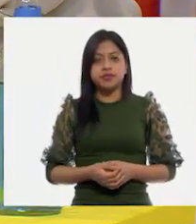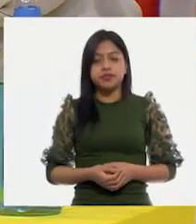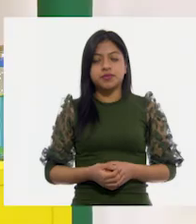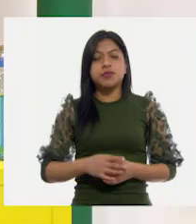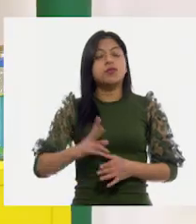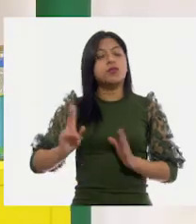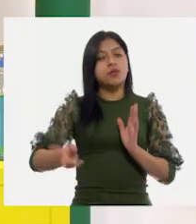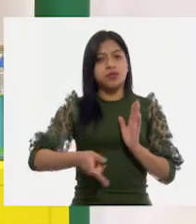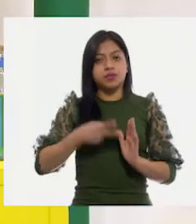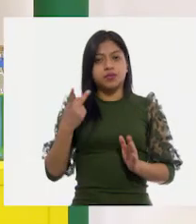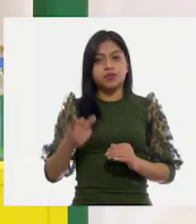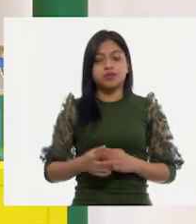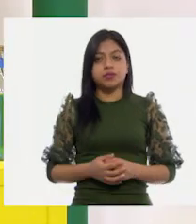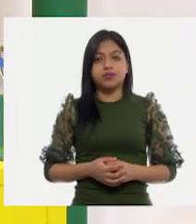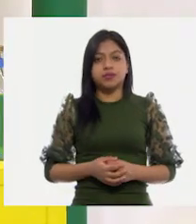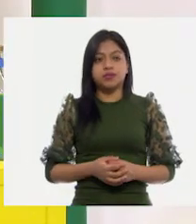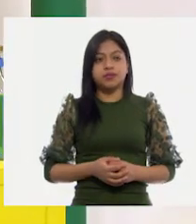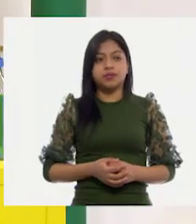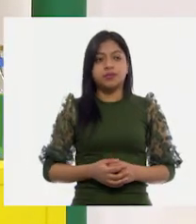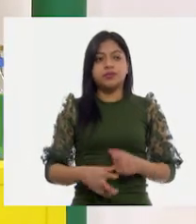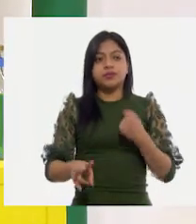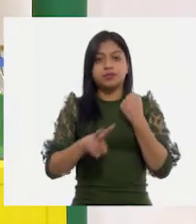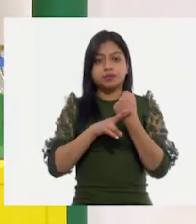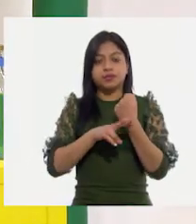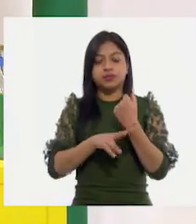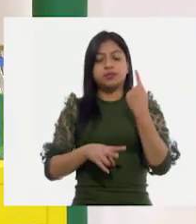Nuevamente, tenemos el primer vaso.